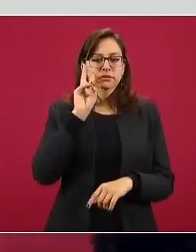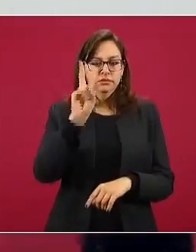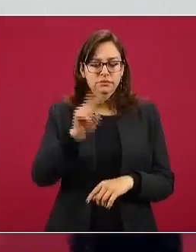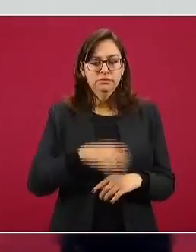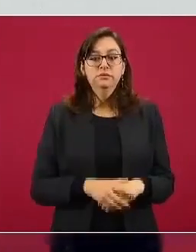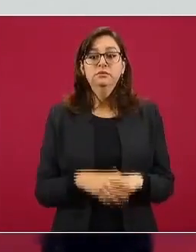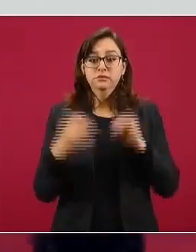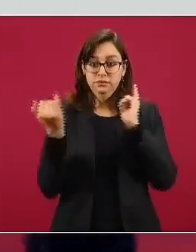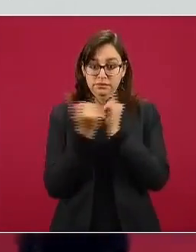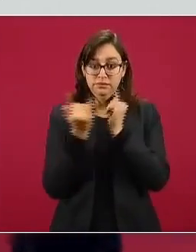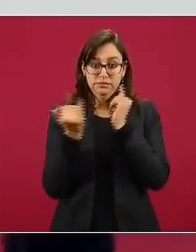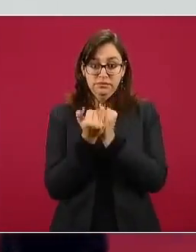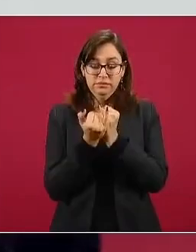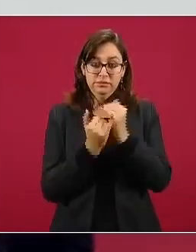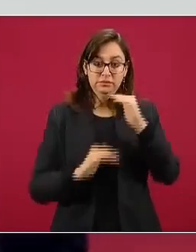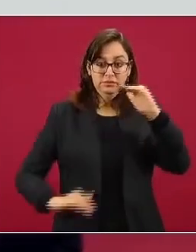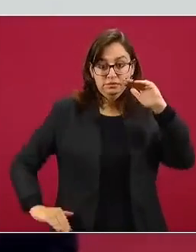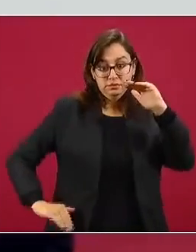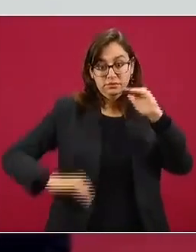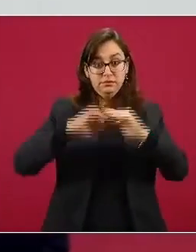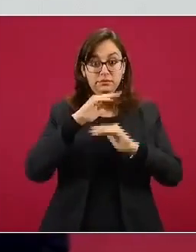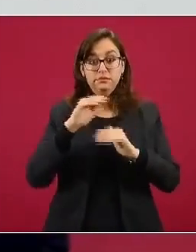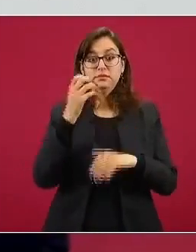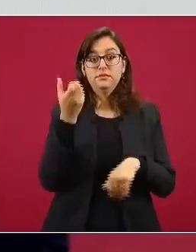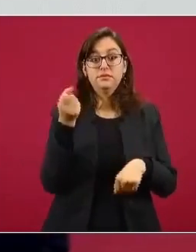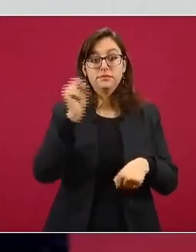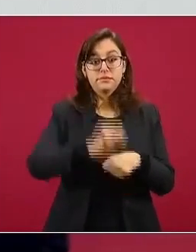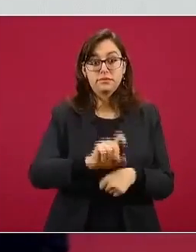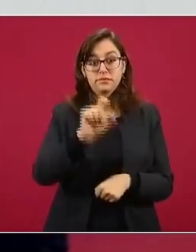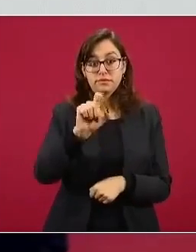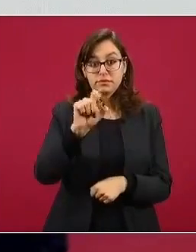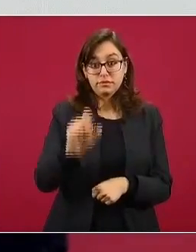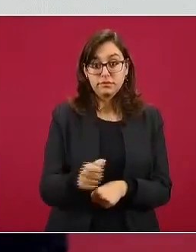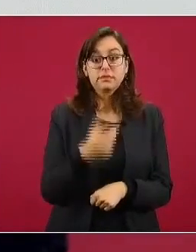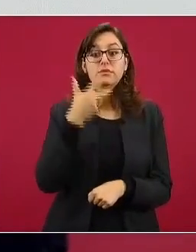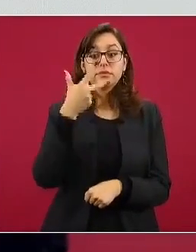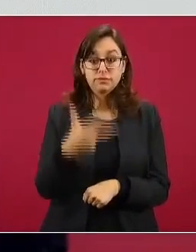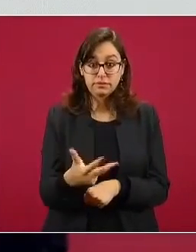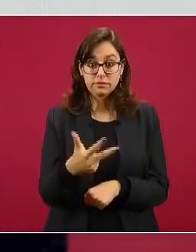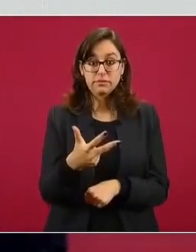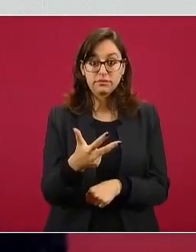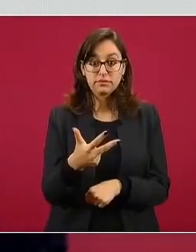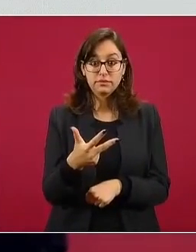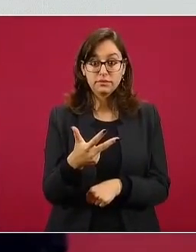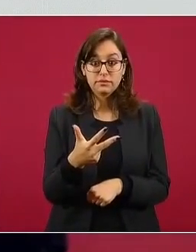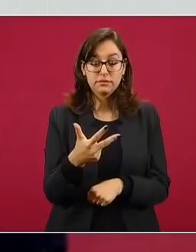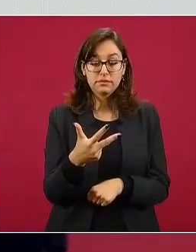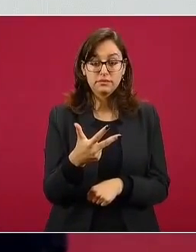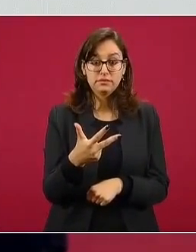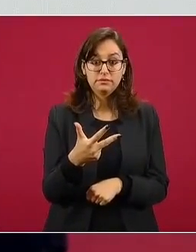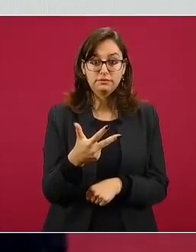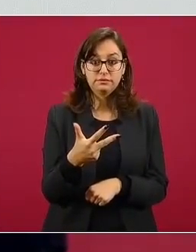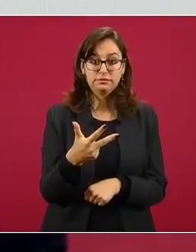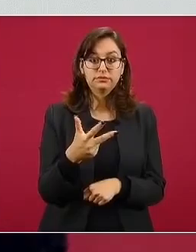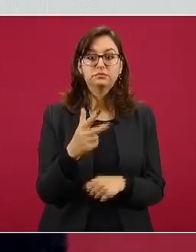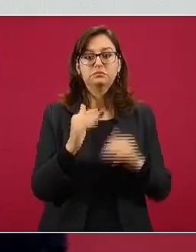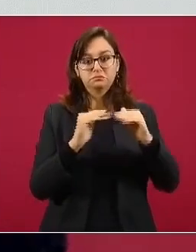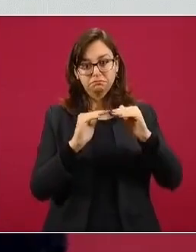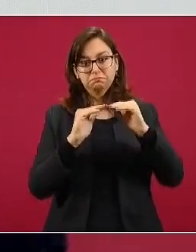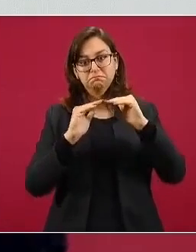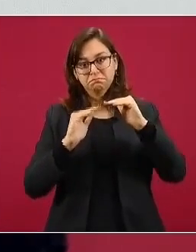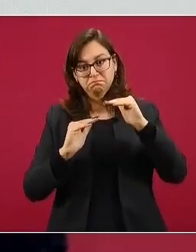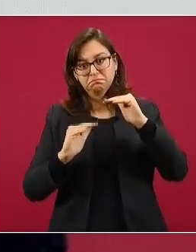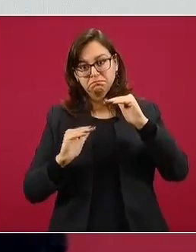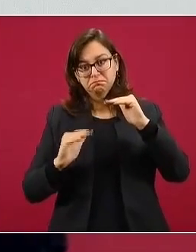llegamos a un punto máximo en la semana 28, una semana antes del punto máximo de casos, y después hemos tenido